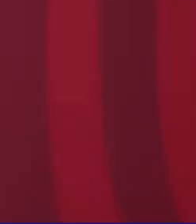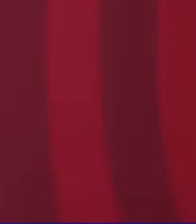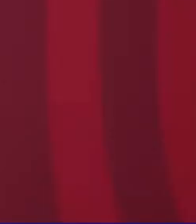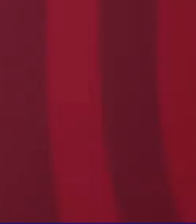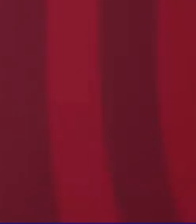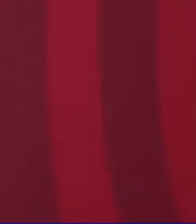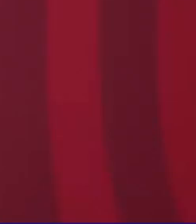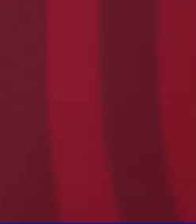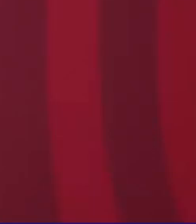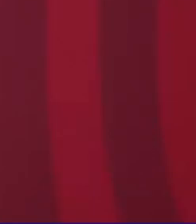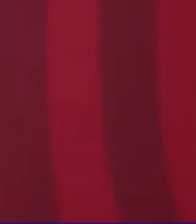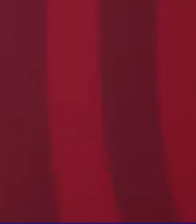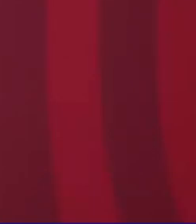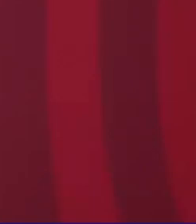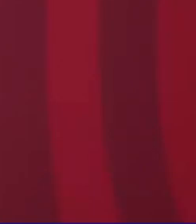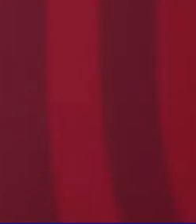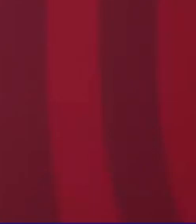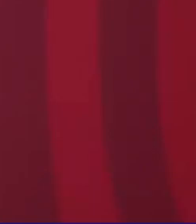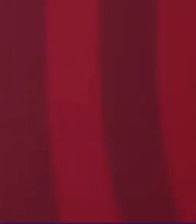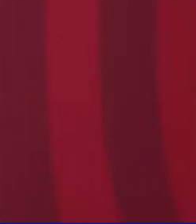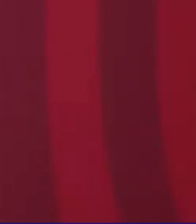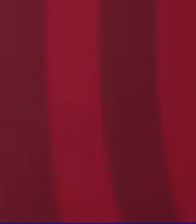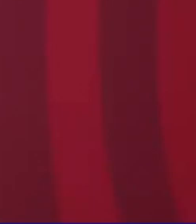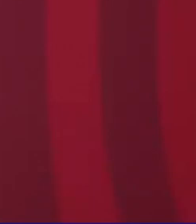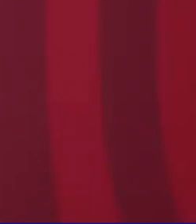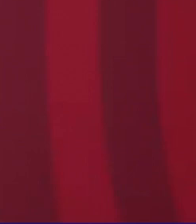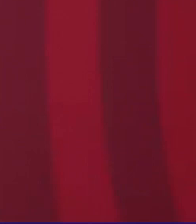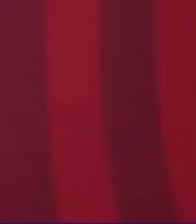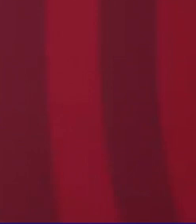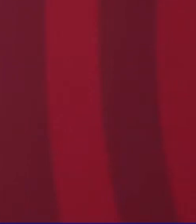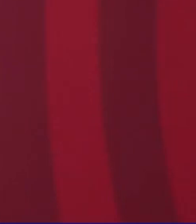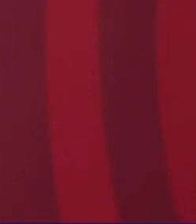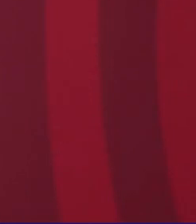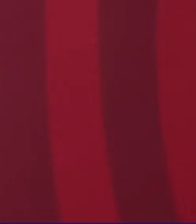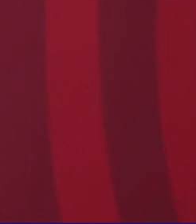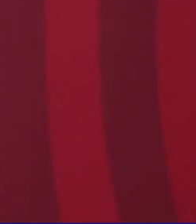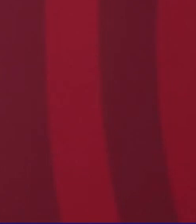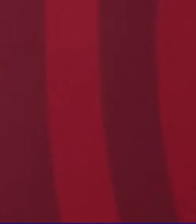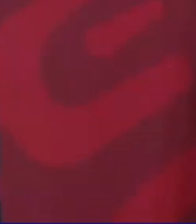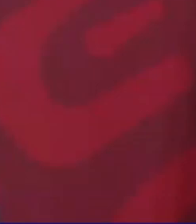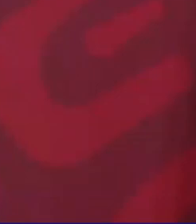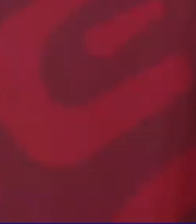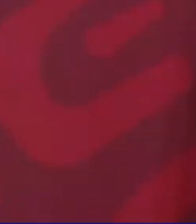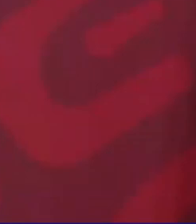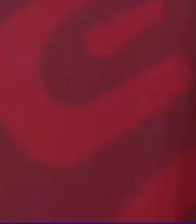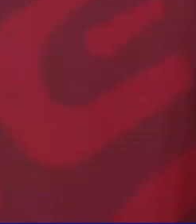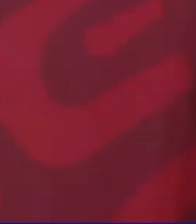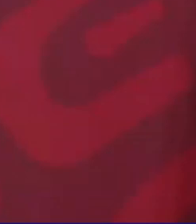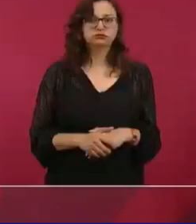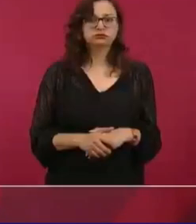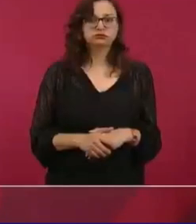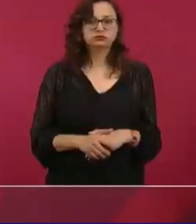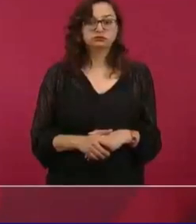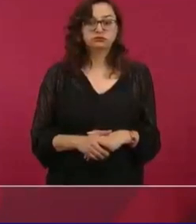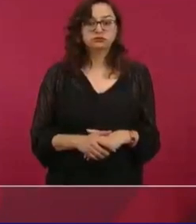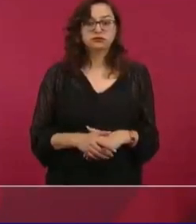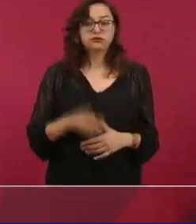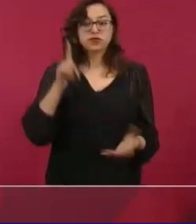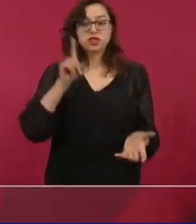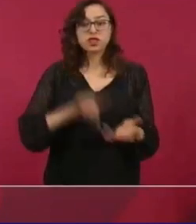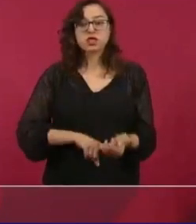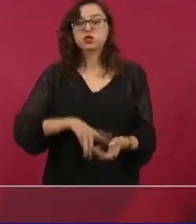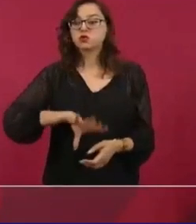sino ganaban en el financiamiento,